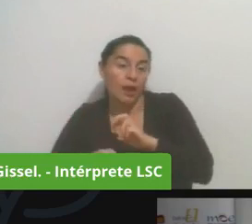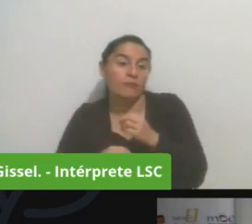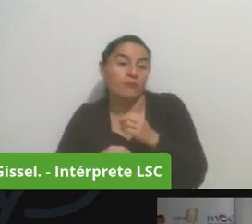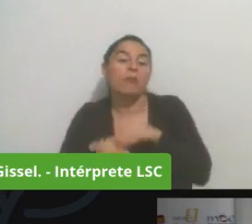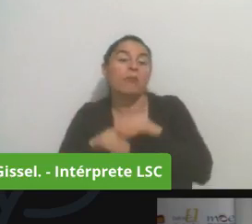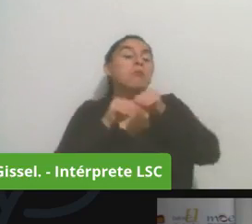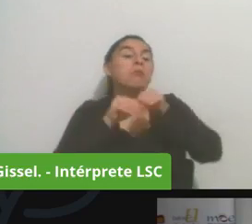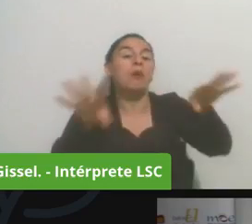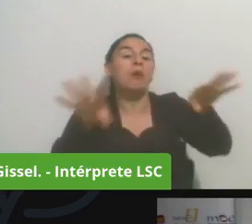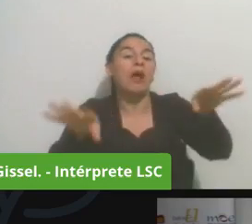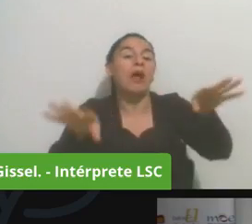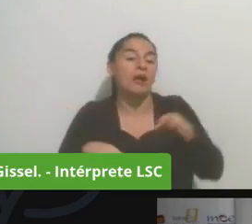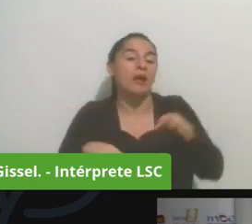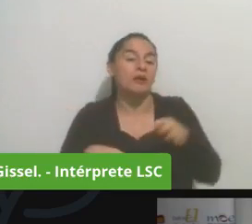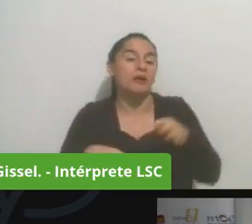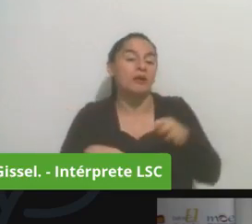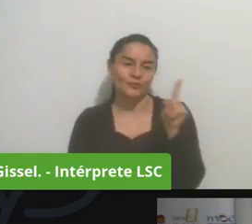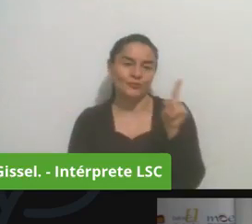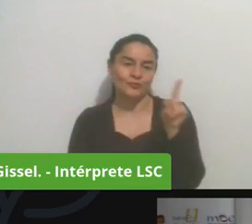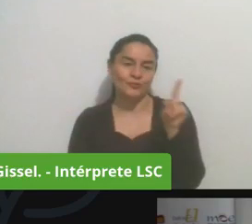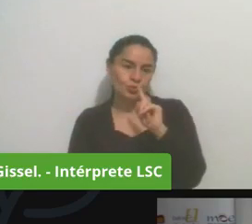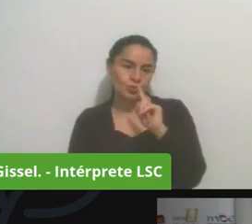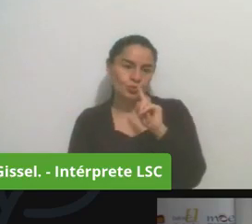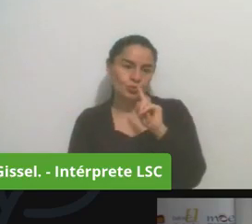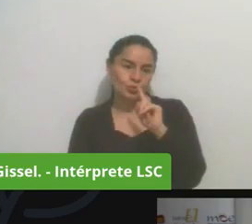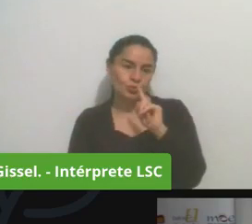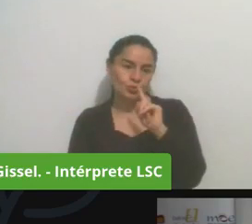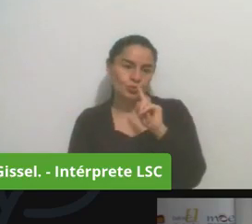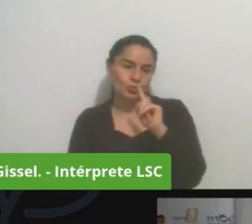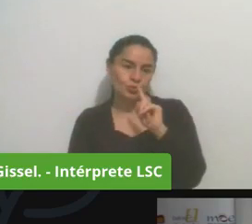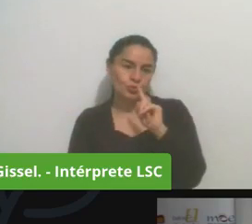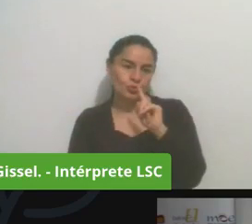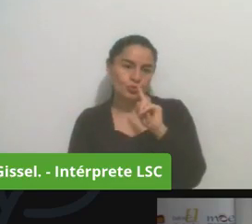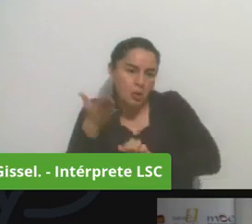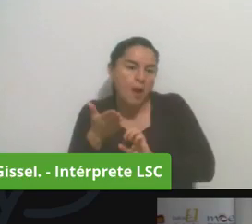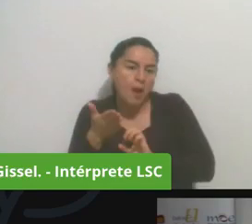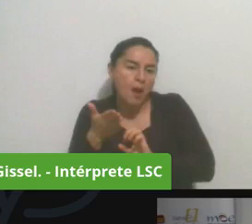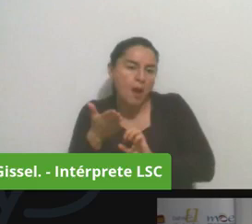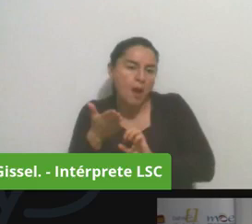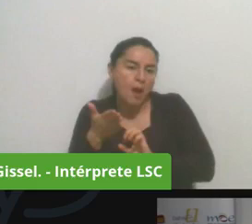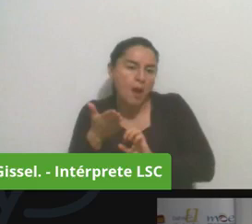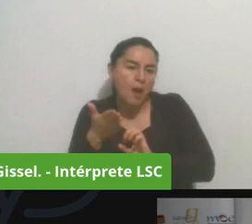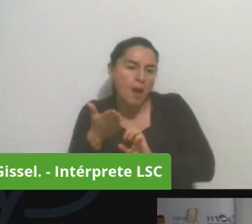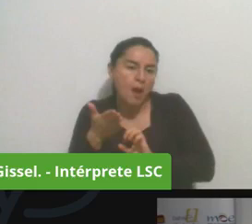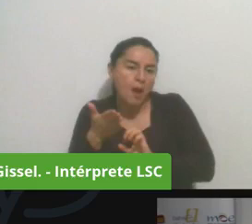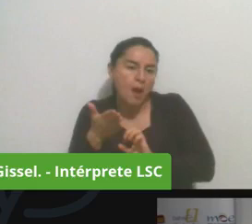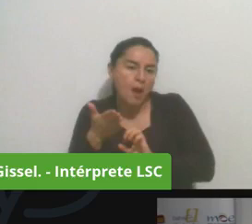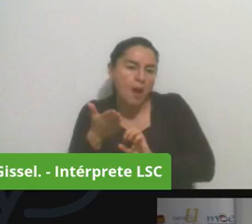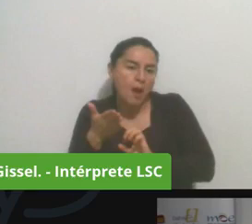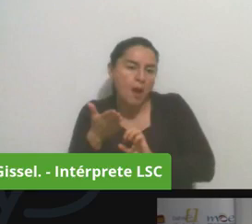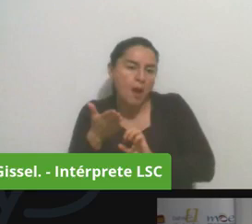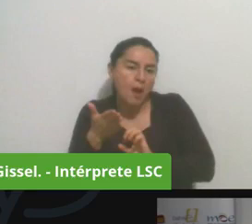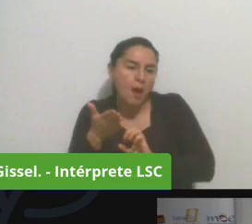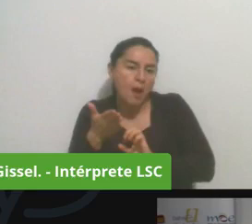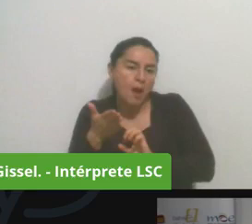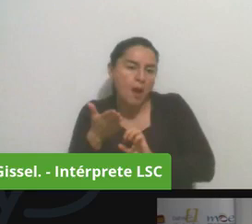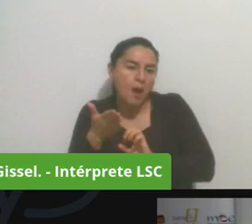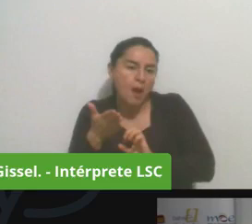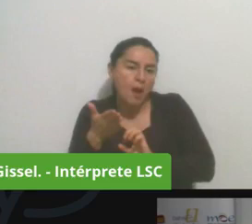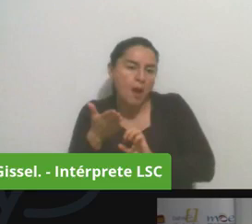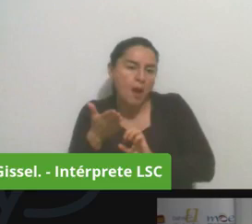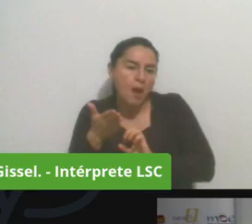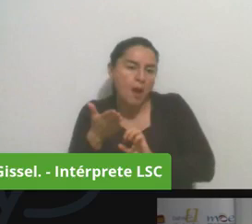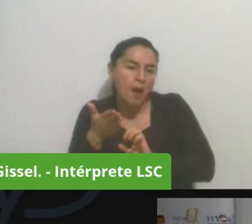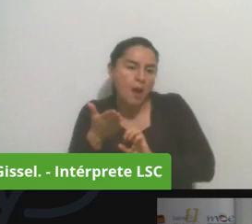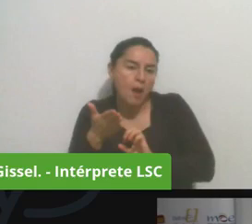avanzando los diferentes temas especialmente aquellos que sean más icónicos y ahí van a poder irse dando cuenta de qué es lo que se está